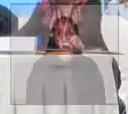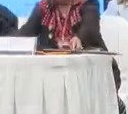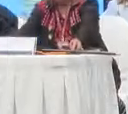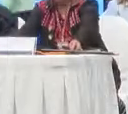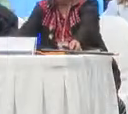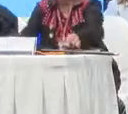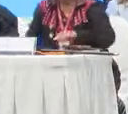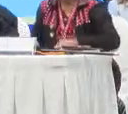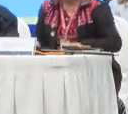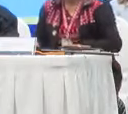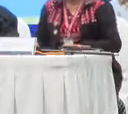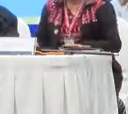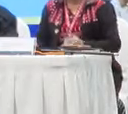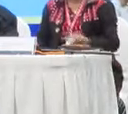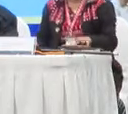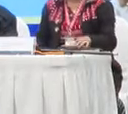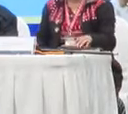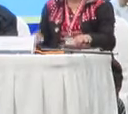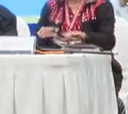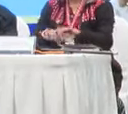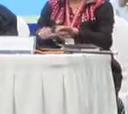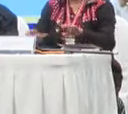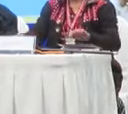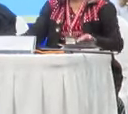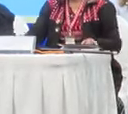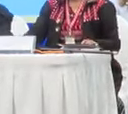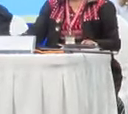Los consejeros delegados